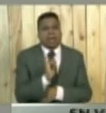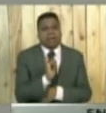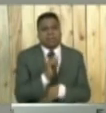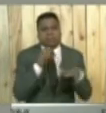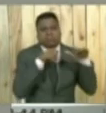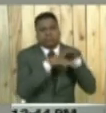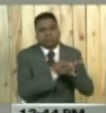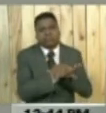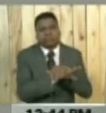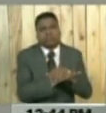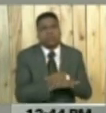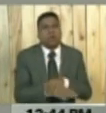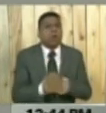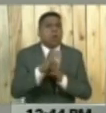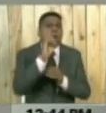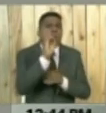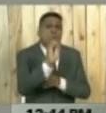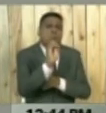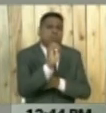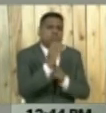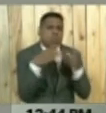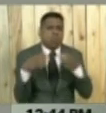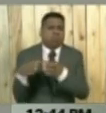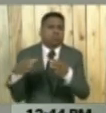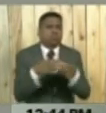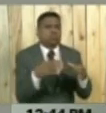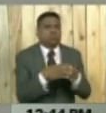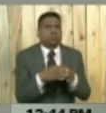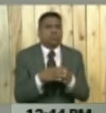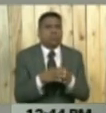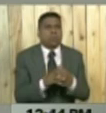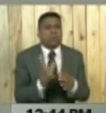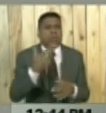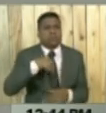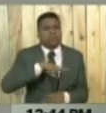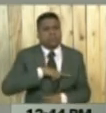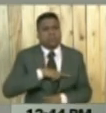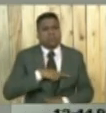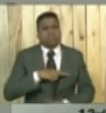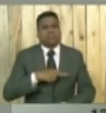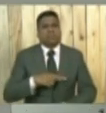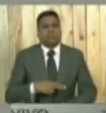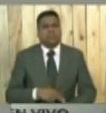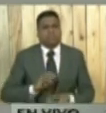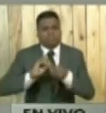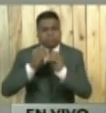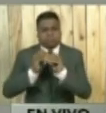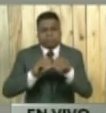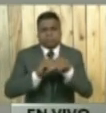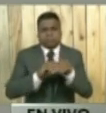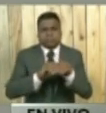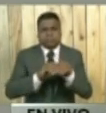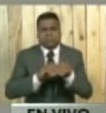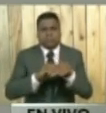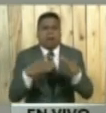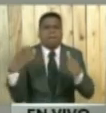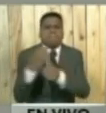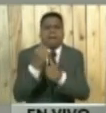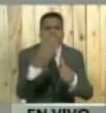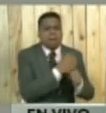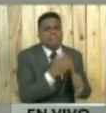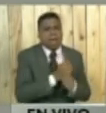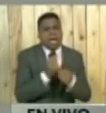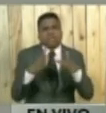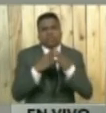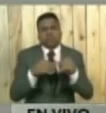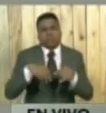extorsión o de estas organizaciones criminales que estamos dispuestos a desarticularla en todo el